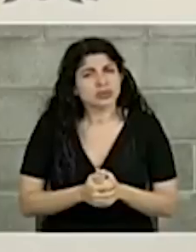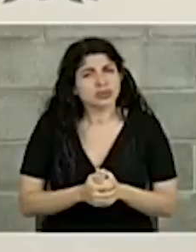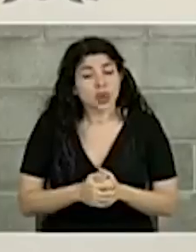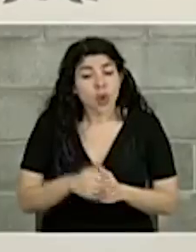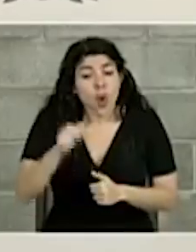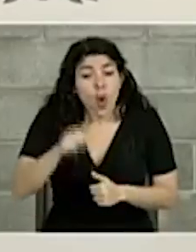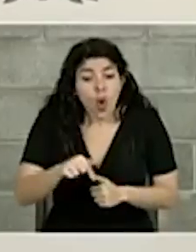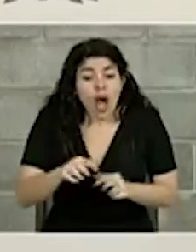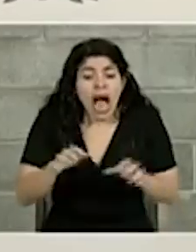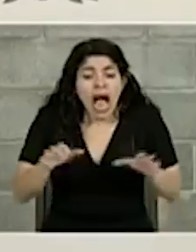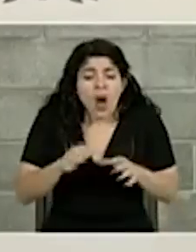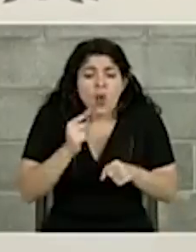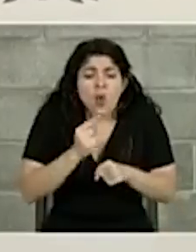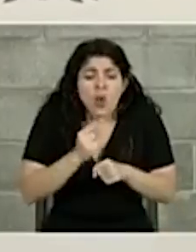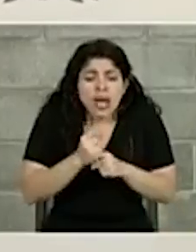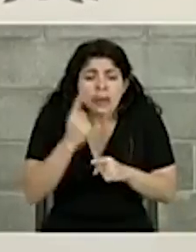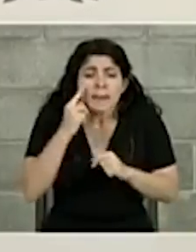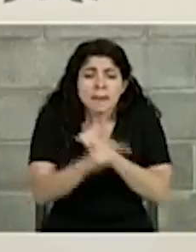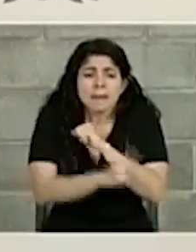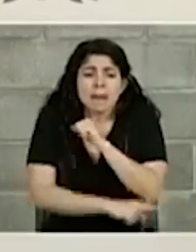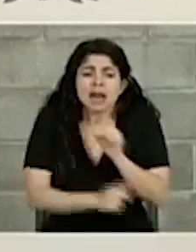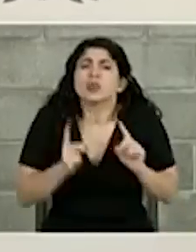hoy ¿qué es lo correcto para el país?